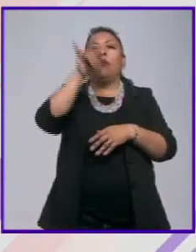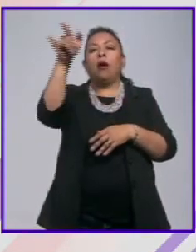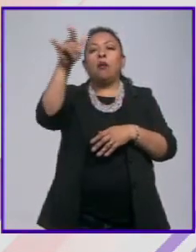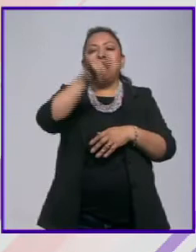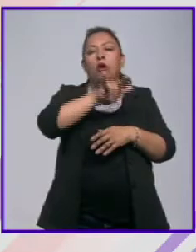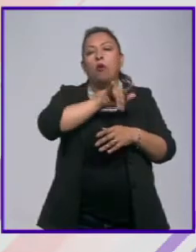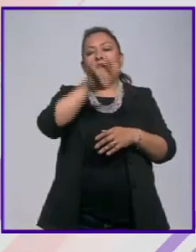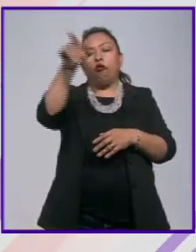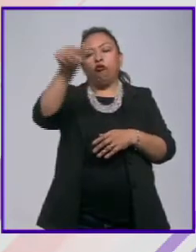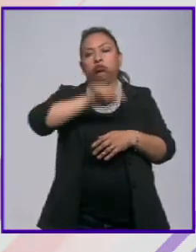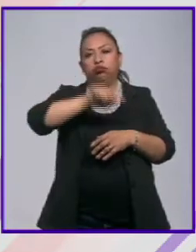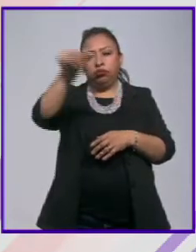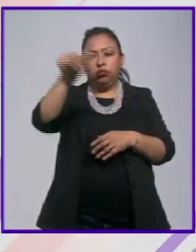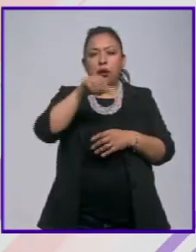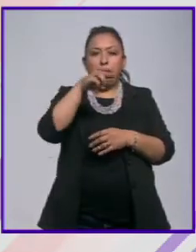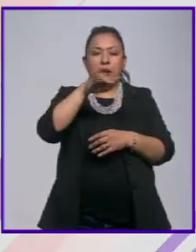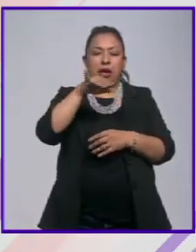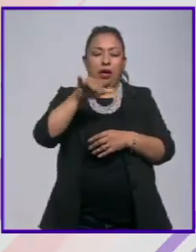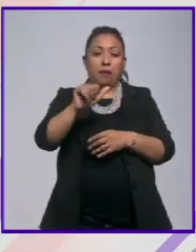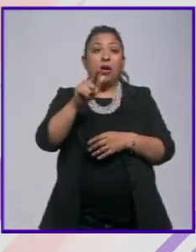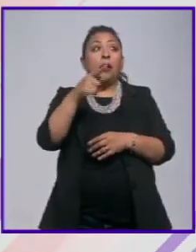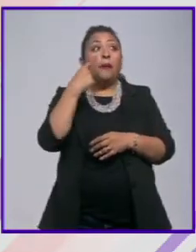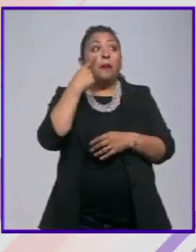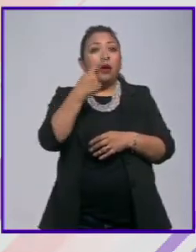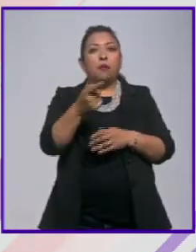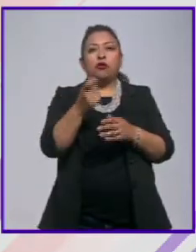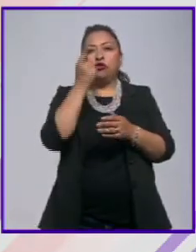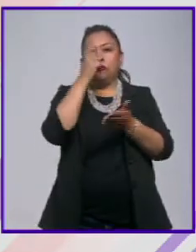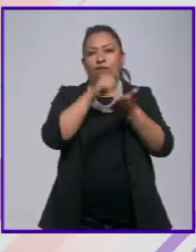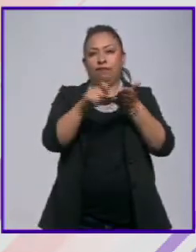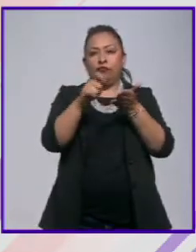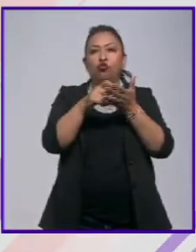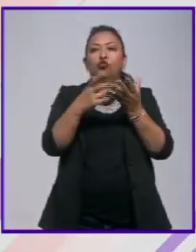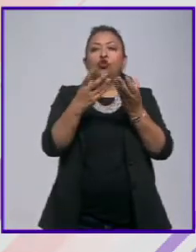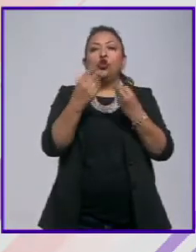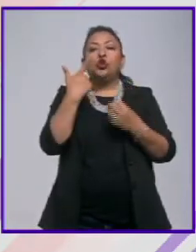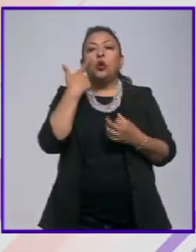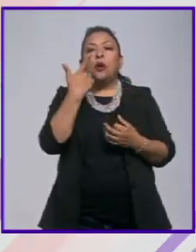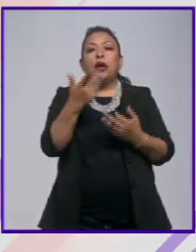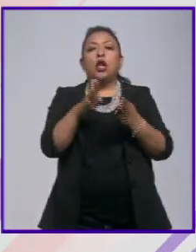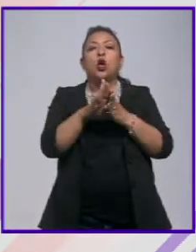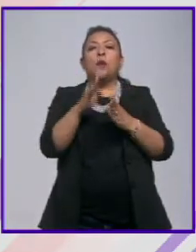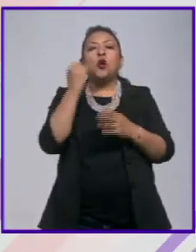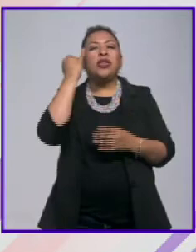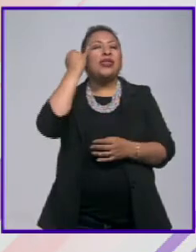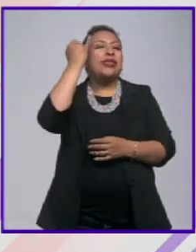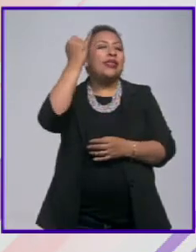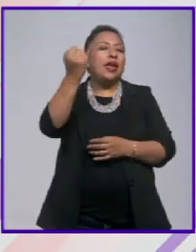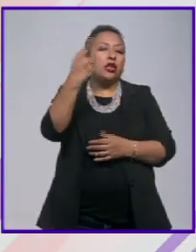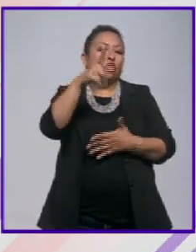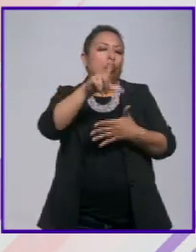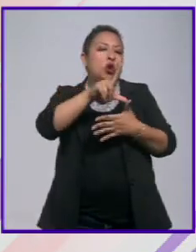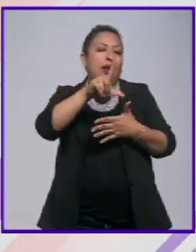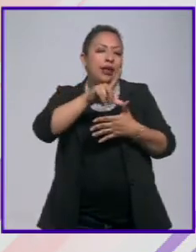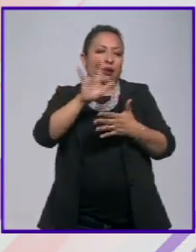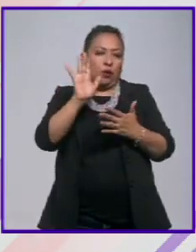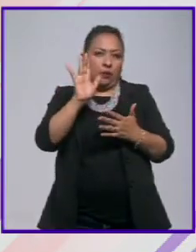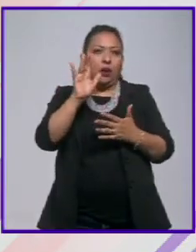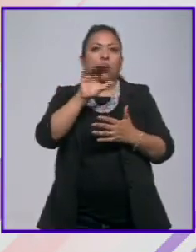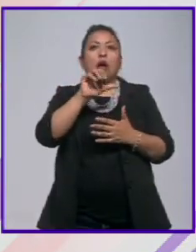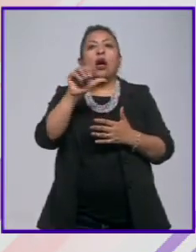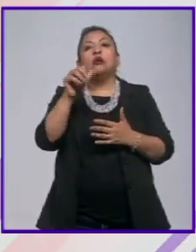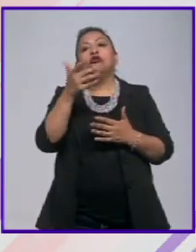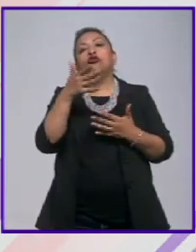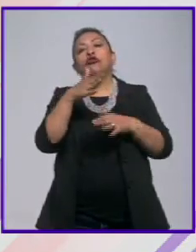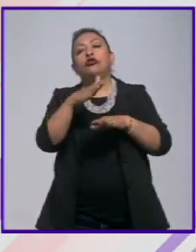y es una novela también que retrata mucho esta idiosincrasia latinoamericana acerca